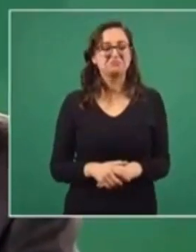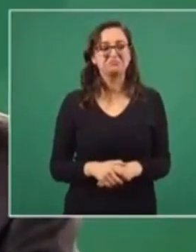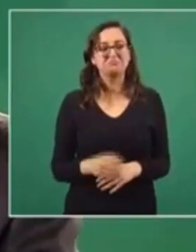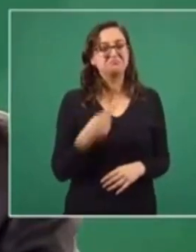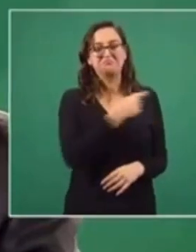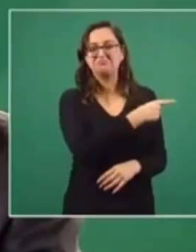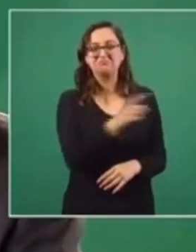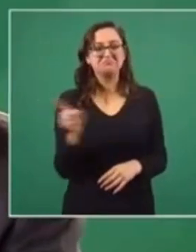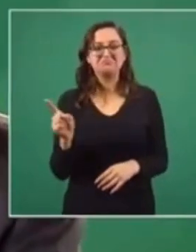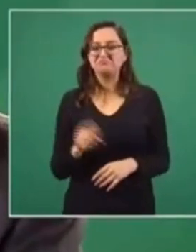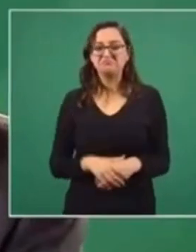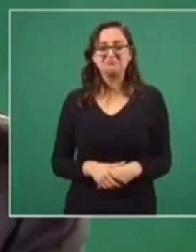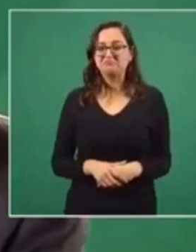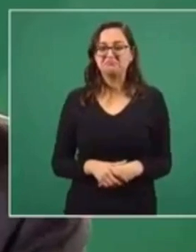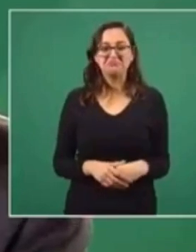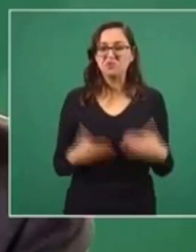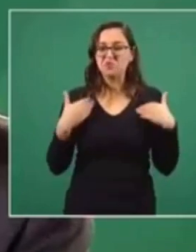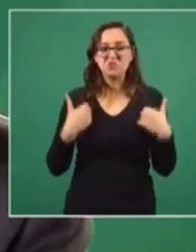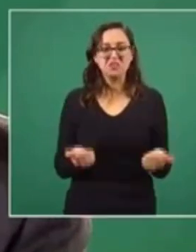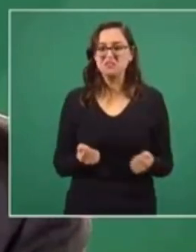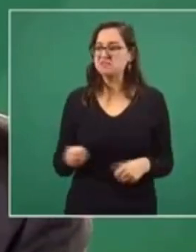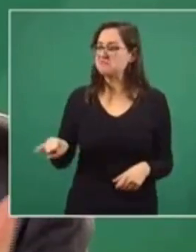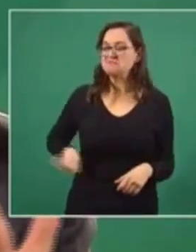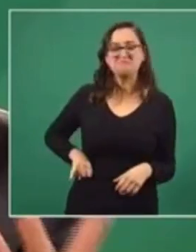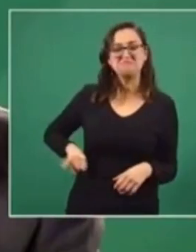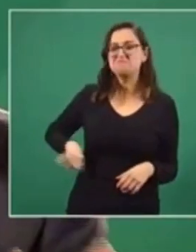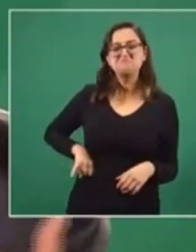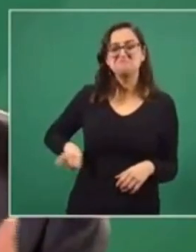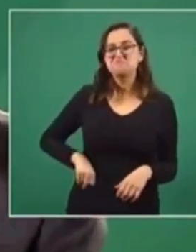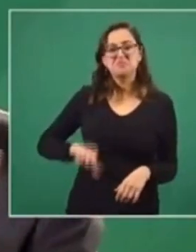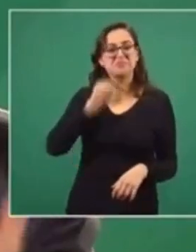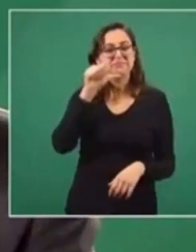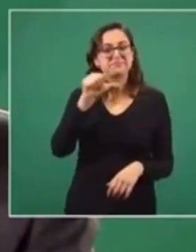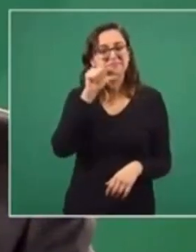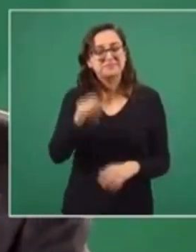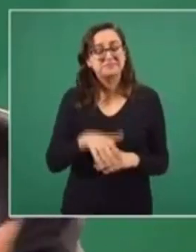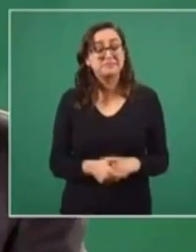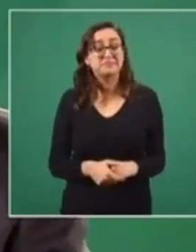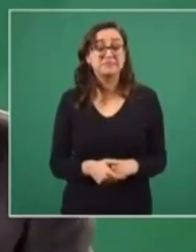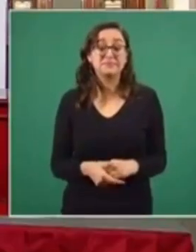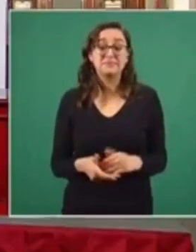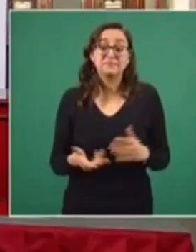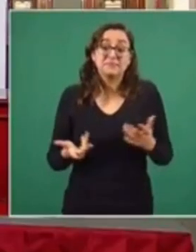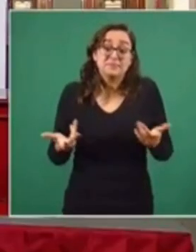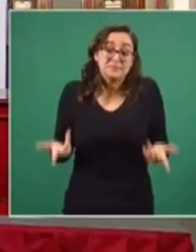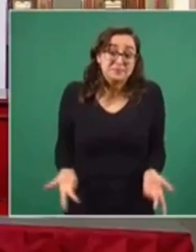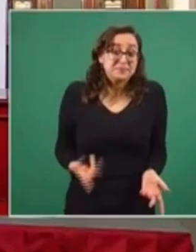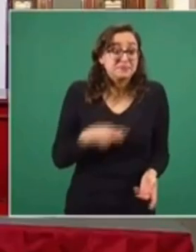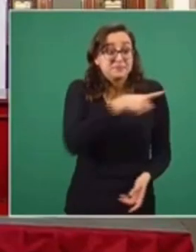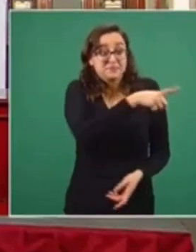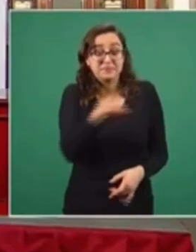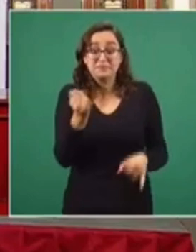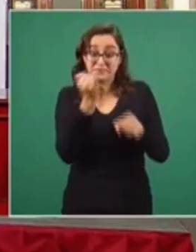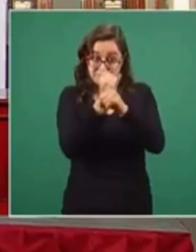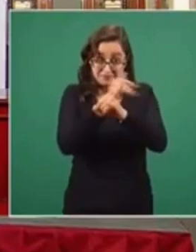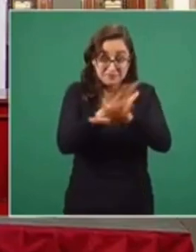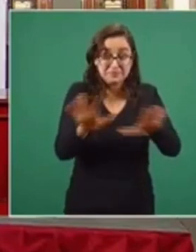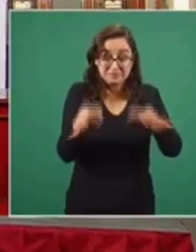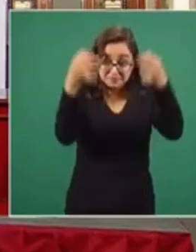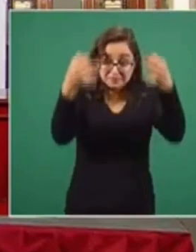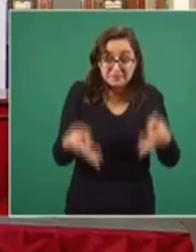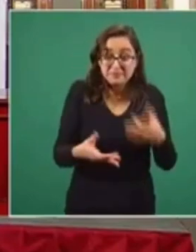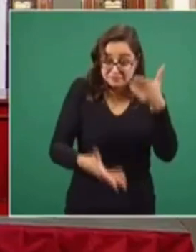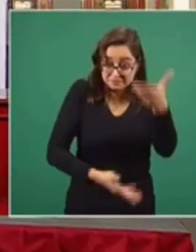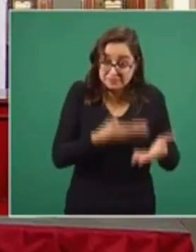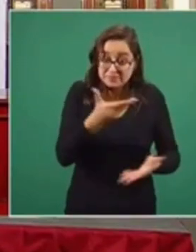interés de los medios de comunicación y pues el servicio que pueden hacer a la población a lo mejor es